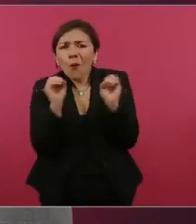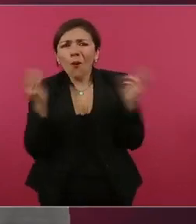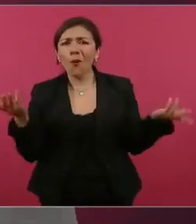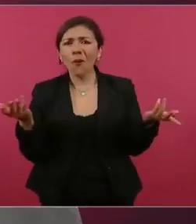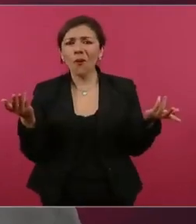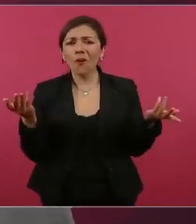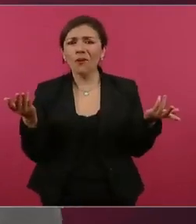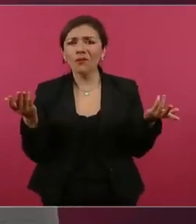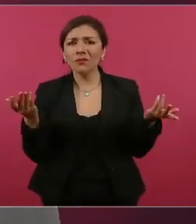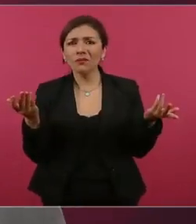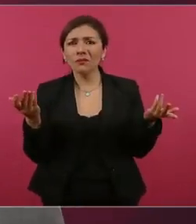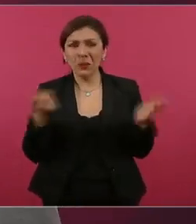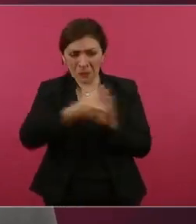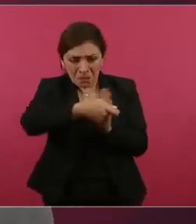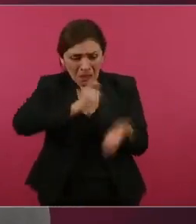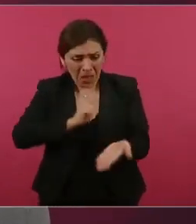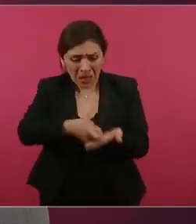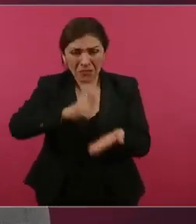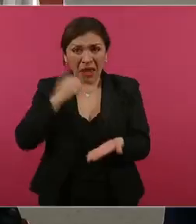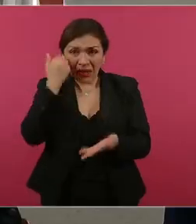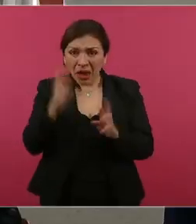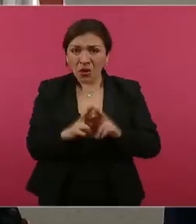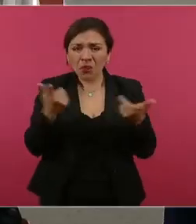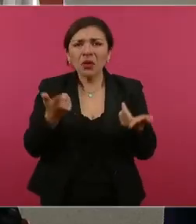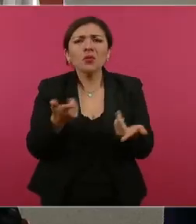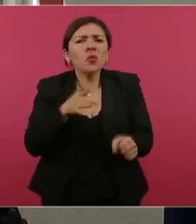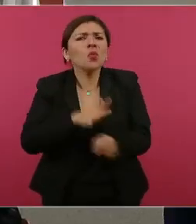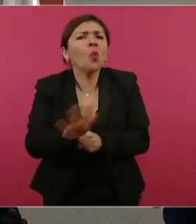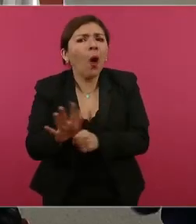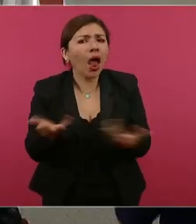¿Y cuáles son las hojas que van a arrancar? Bueno,